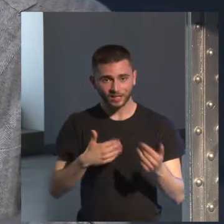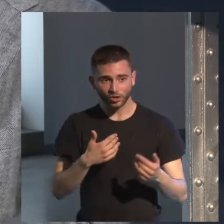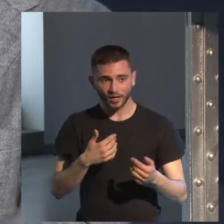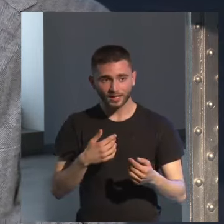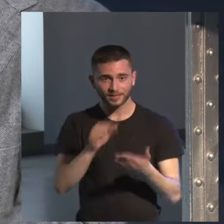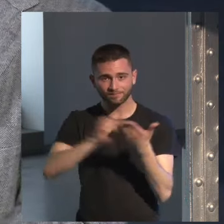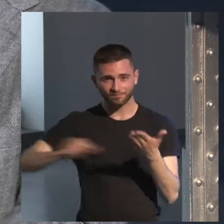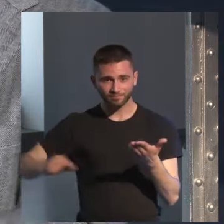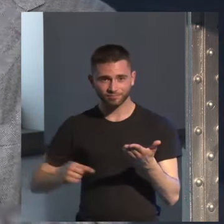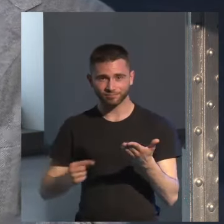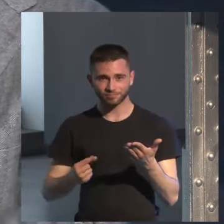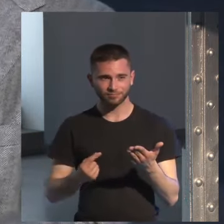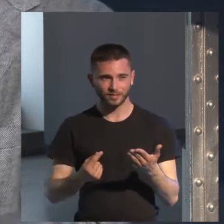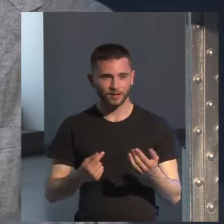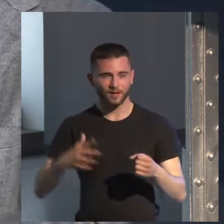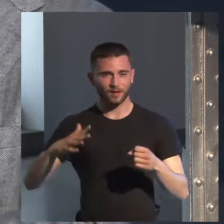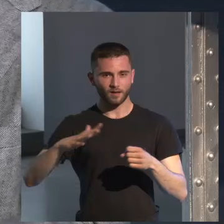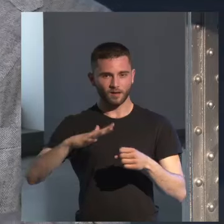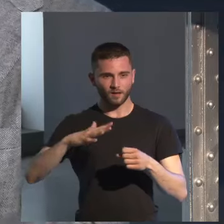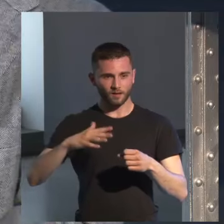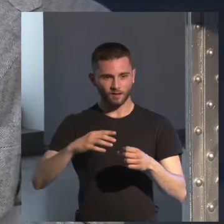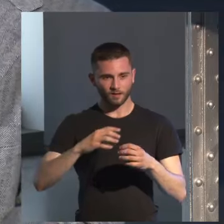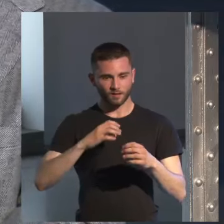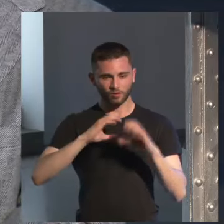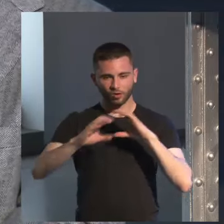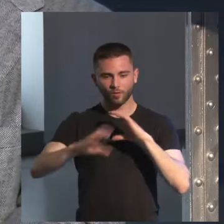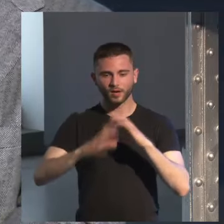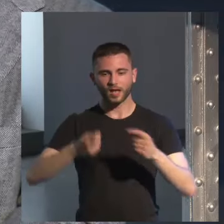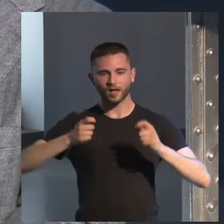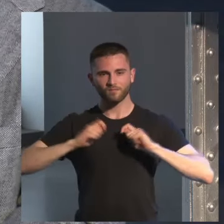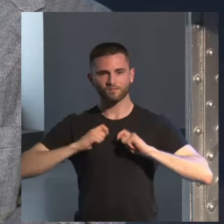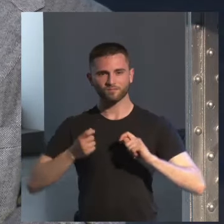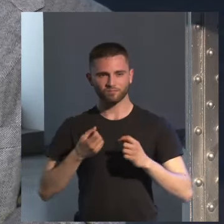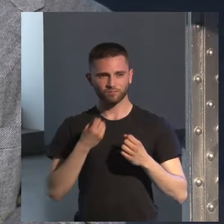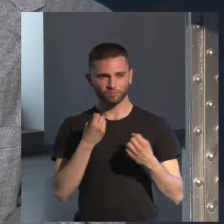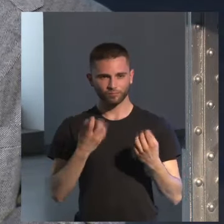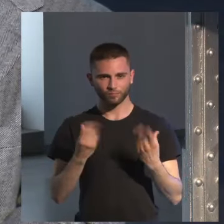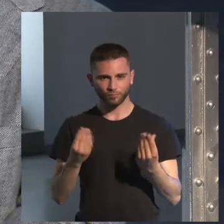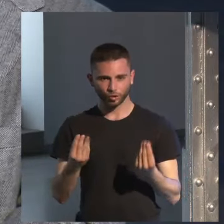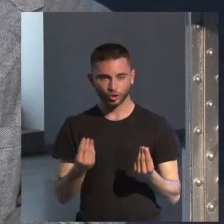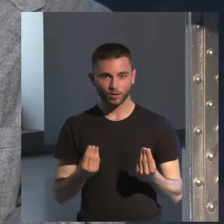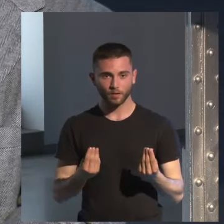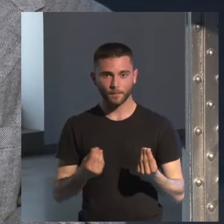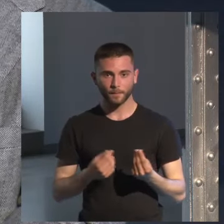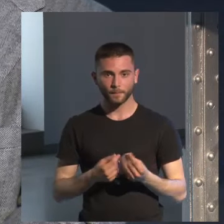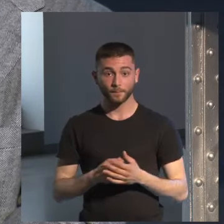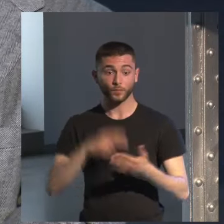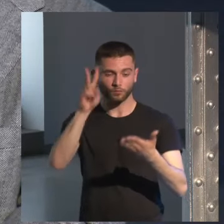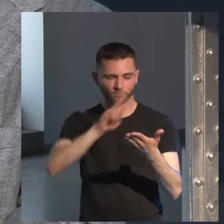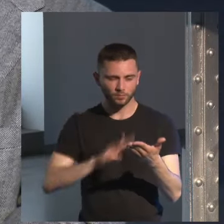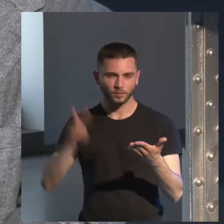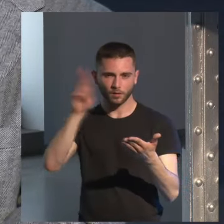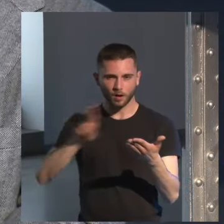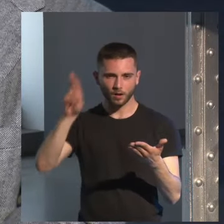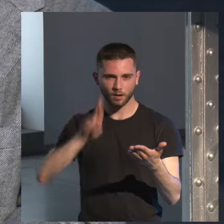comunican mucho y yo releo a esos autores cuando cuando estoy escribiendo y y lo releo